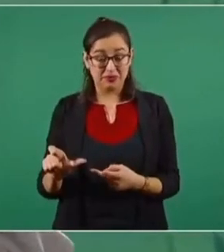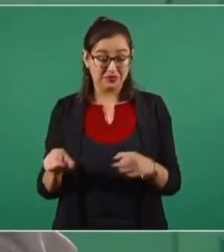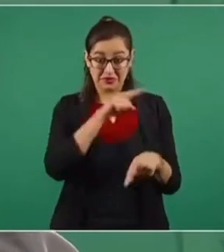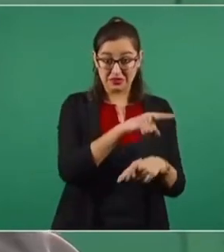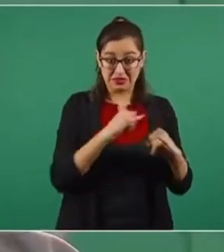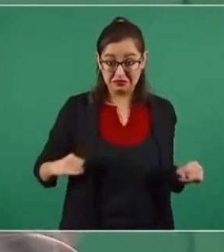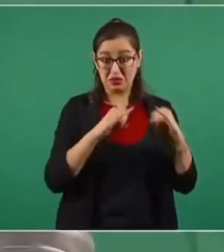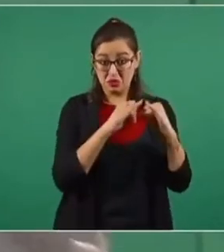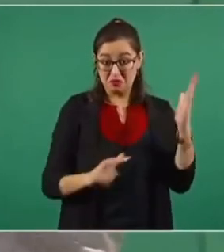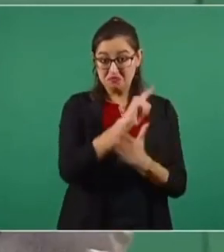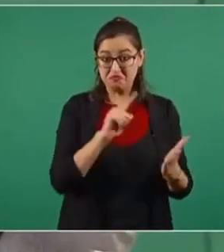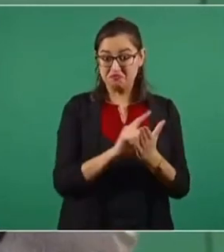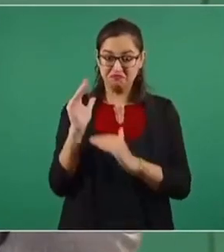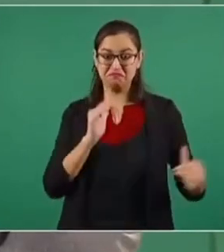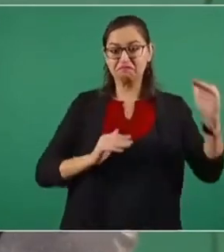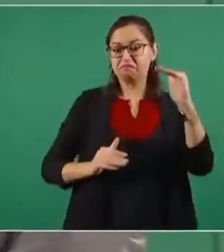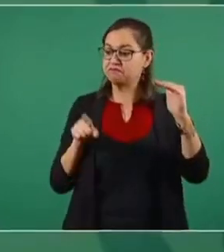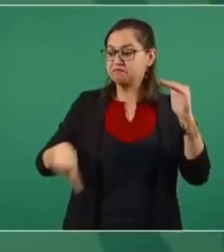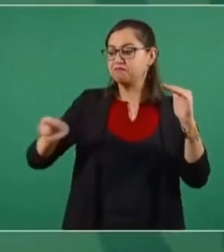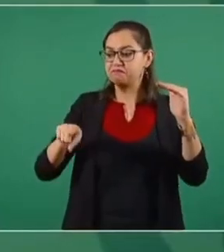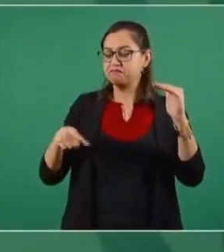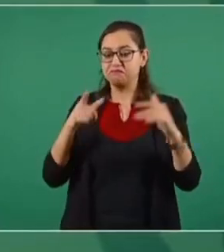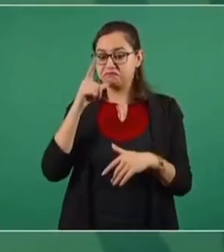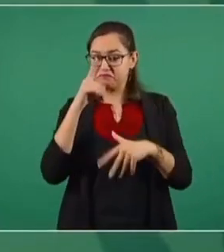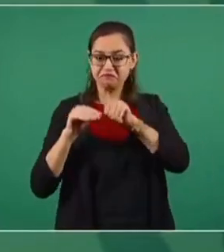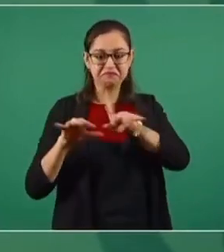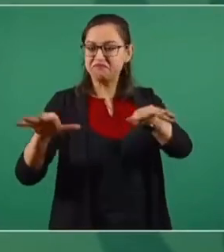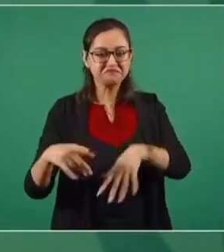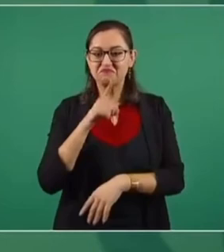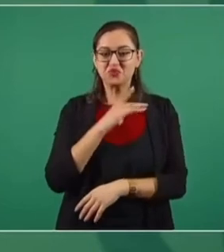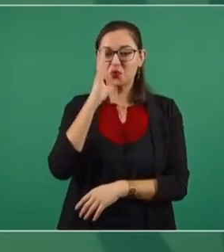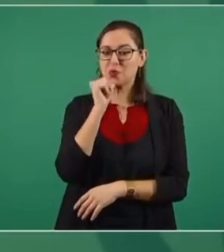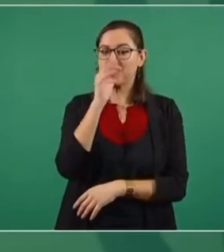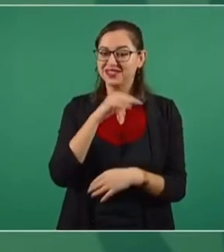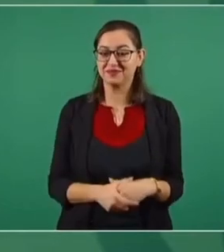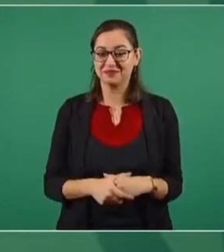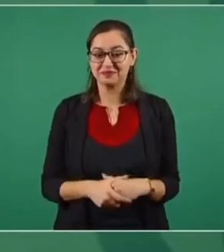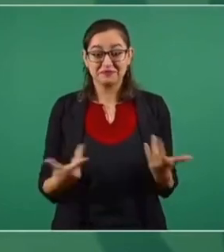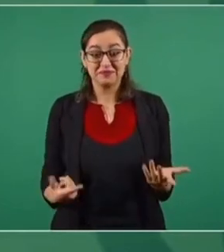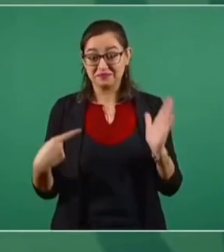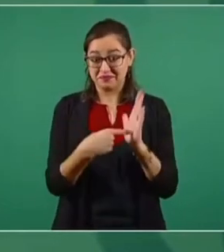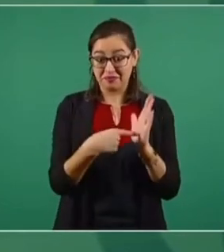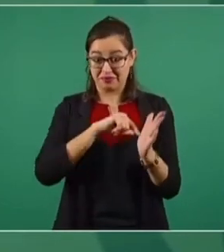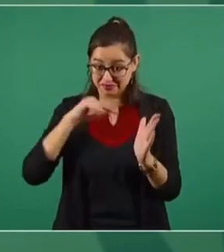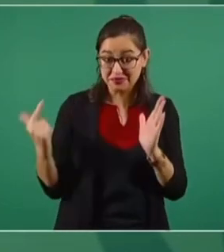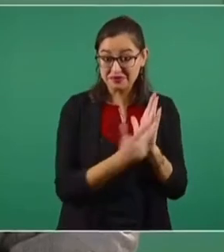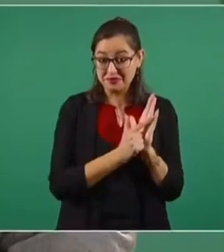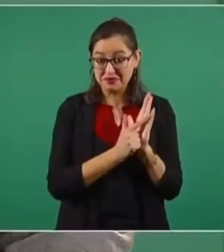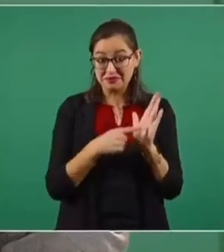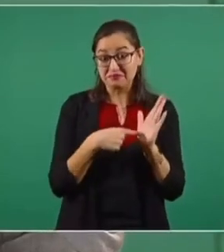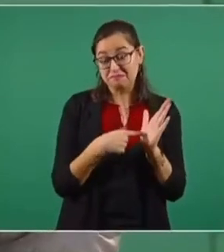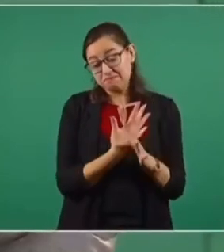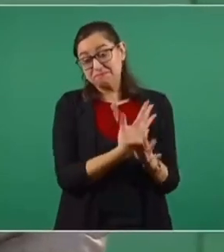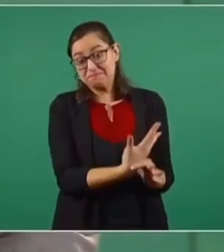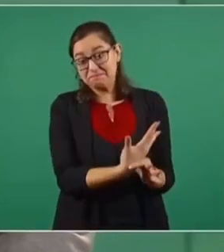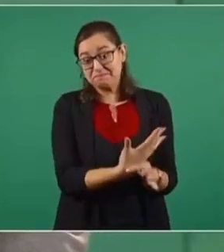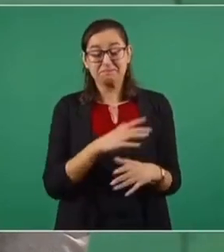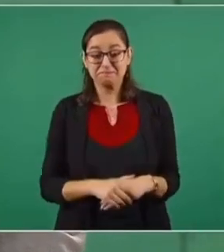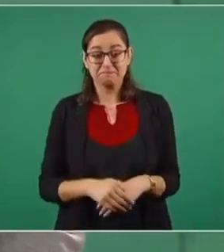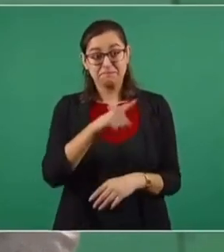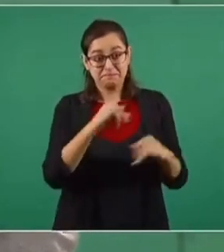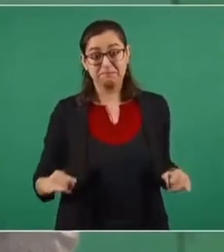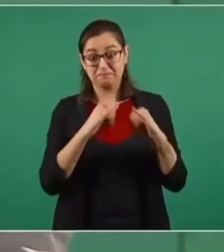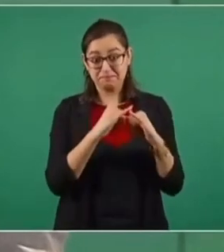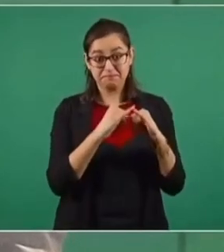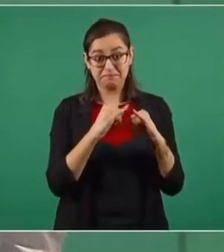Federal de Electricidad. Entonces, la ley, por ejemplo, es la que decide cómo funcionan estos órganos autónomos,